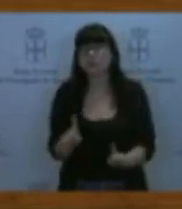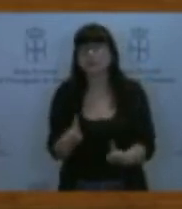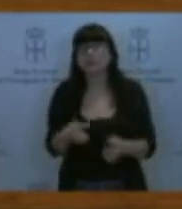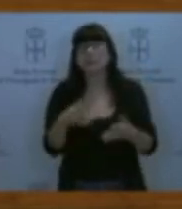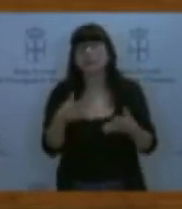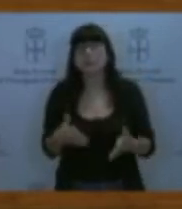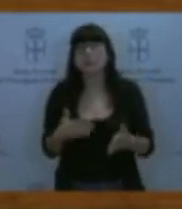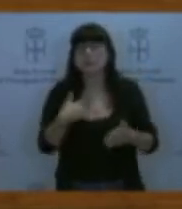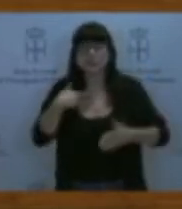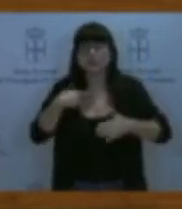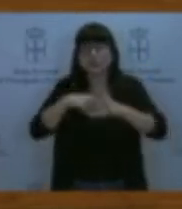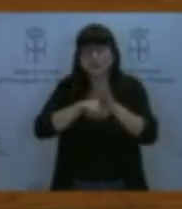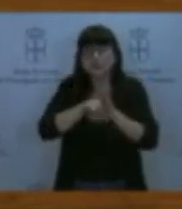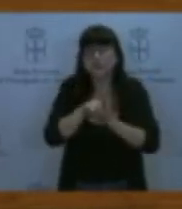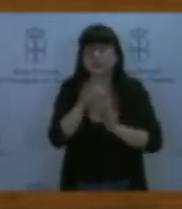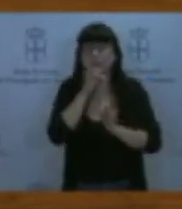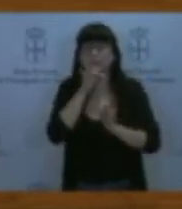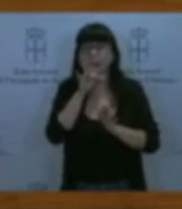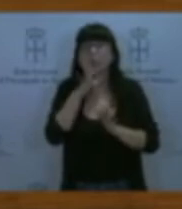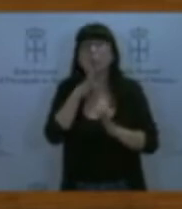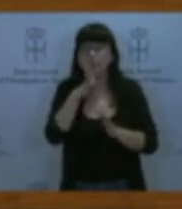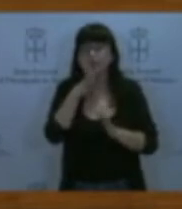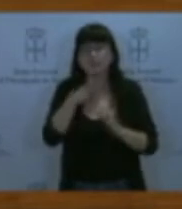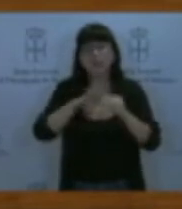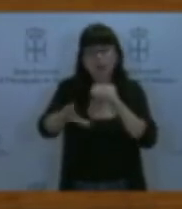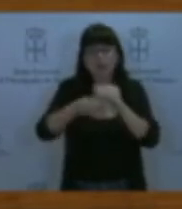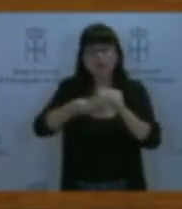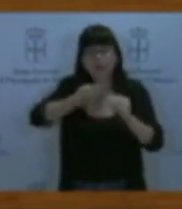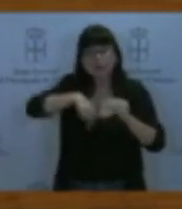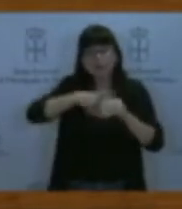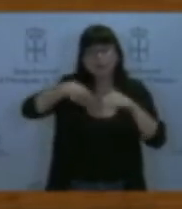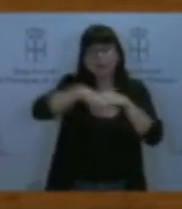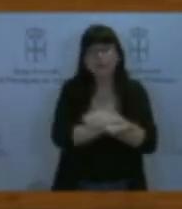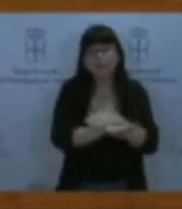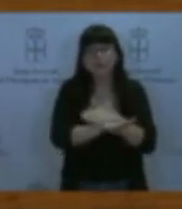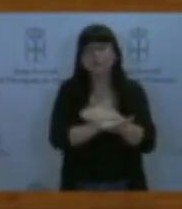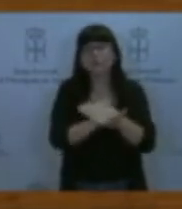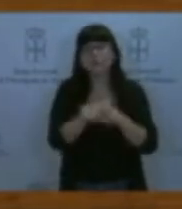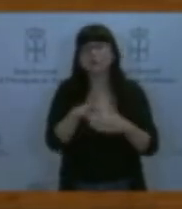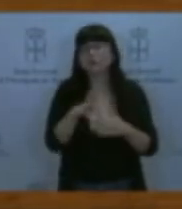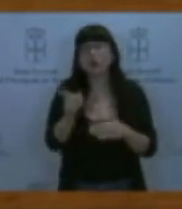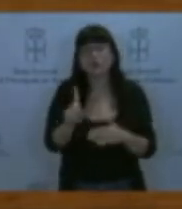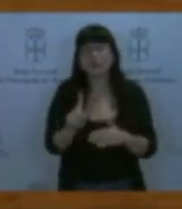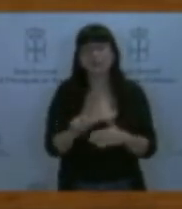hubiera desarrollado ya y por eso registramos esta enmienda para nosotros trascendente, que le pondría solución de una vez por todas.